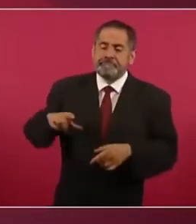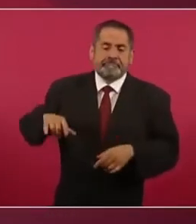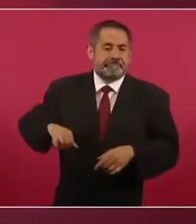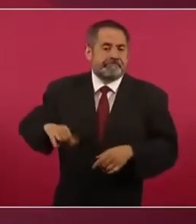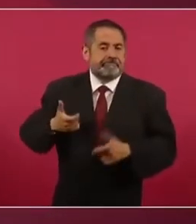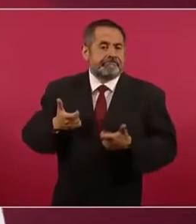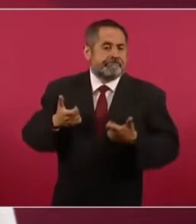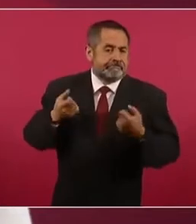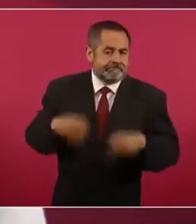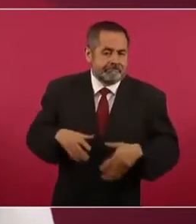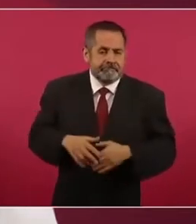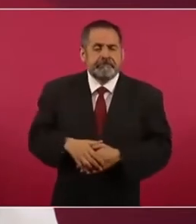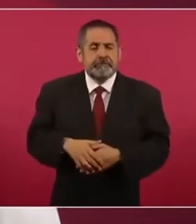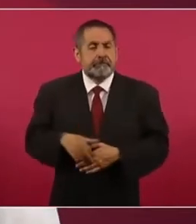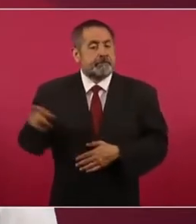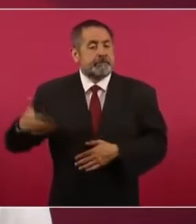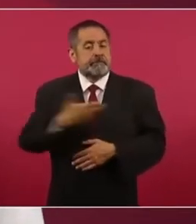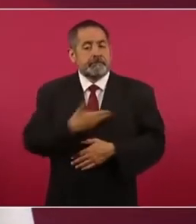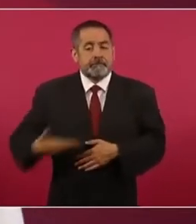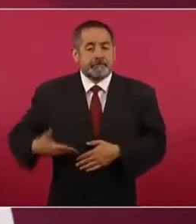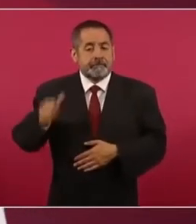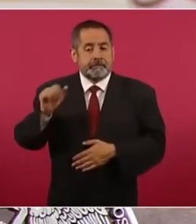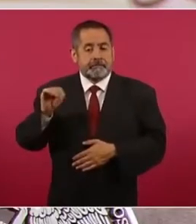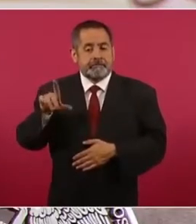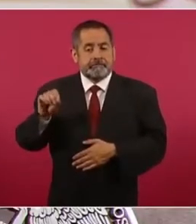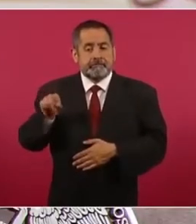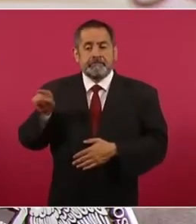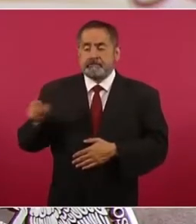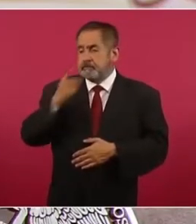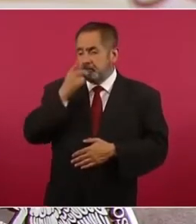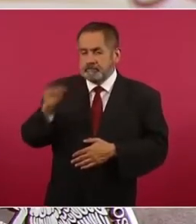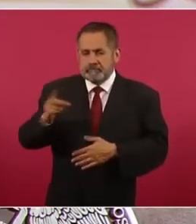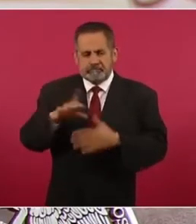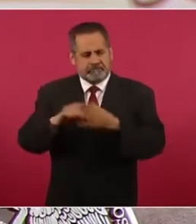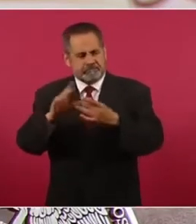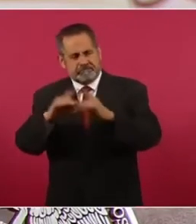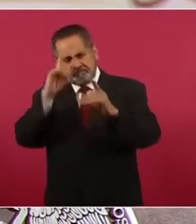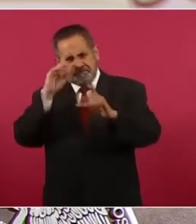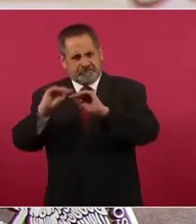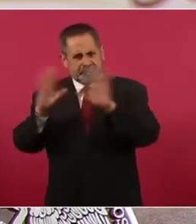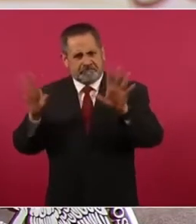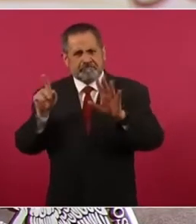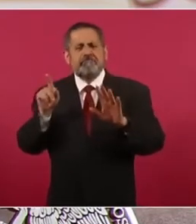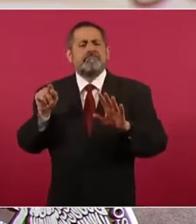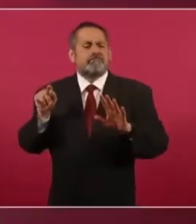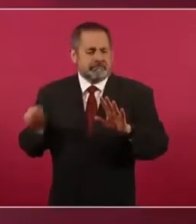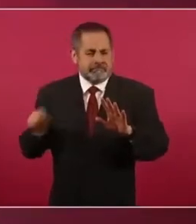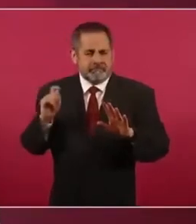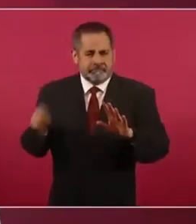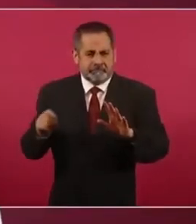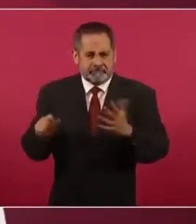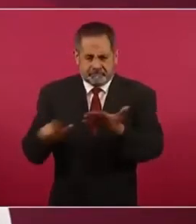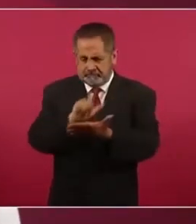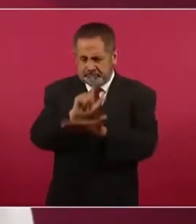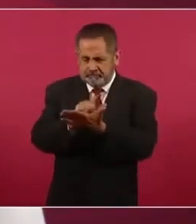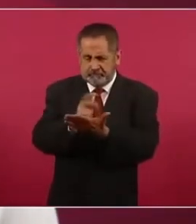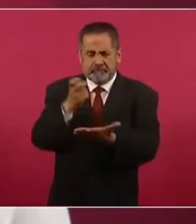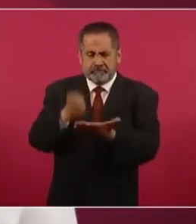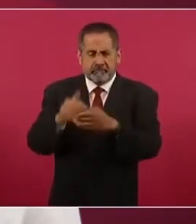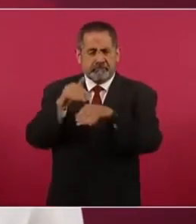que encabeza el presidente Andrés Manuel López Obrador, lo tenemos muy claro. Al margen de la ley nada,